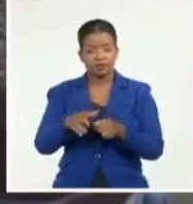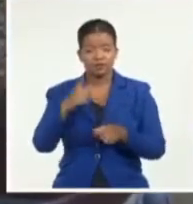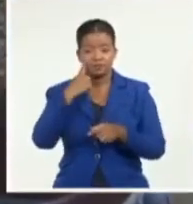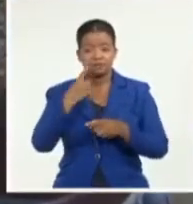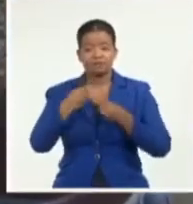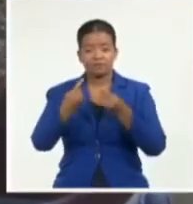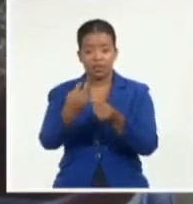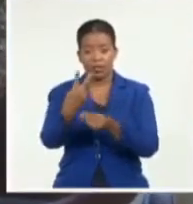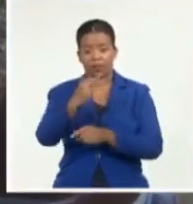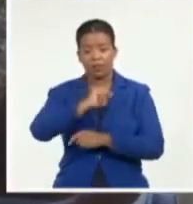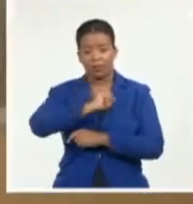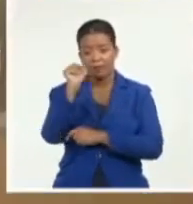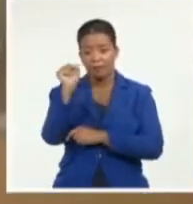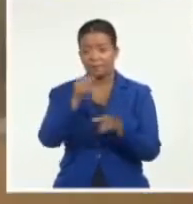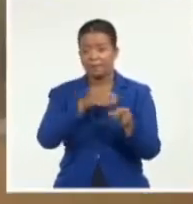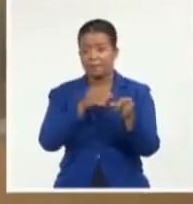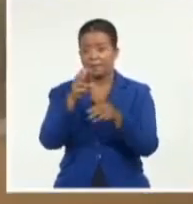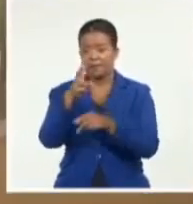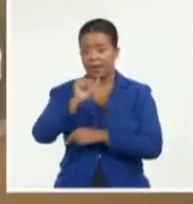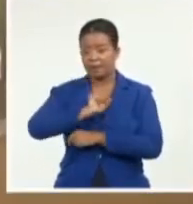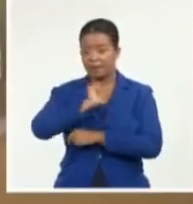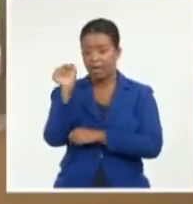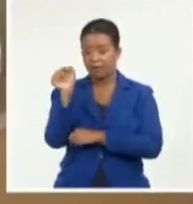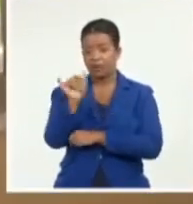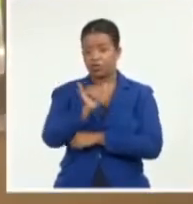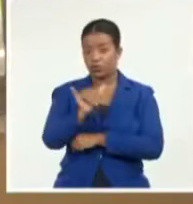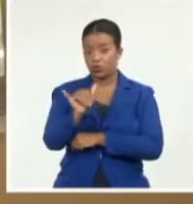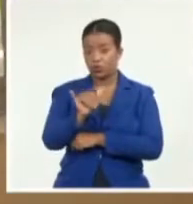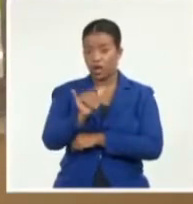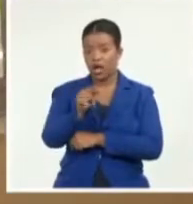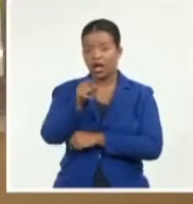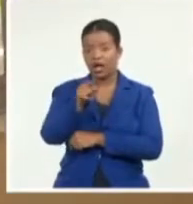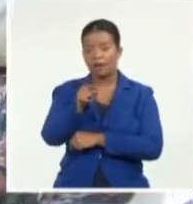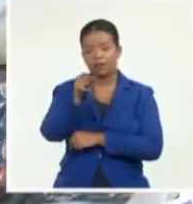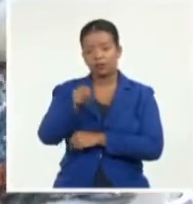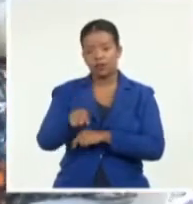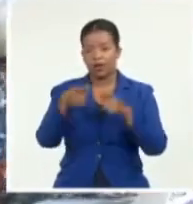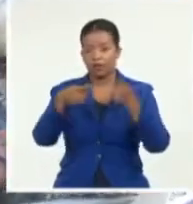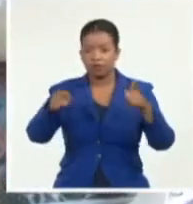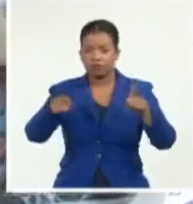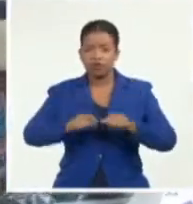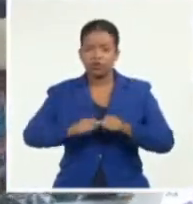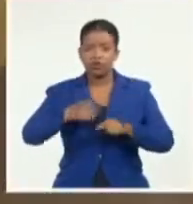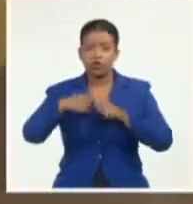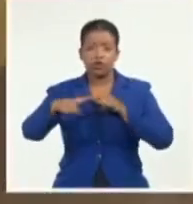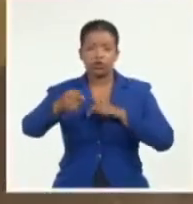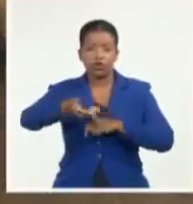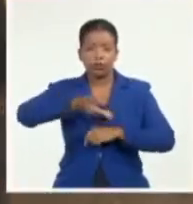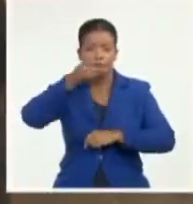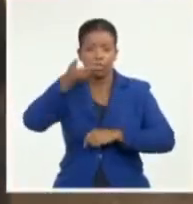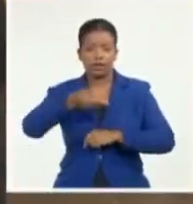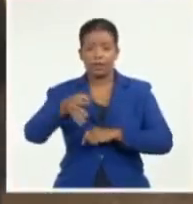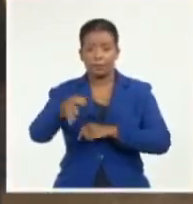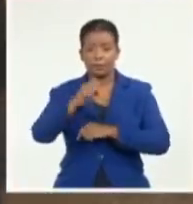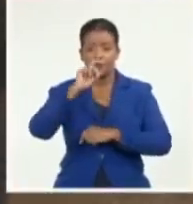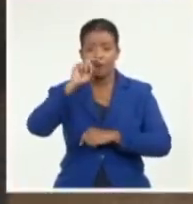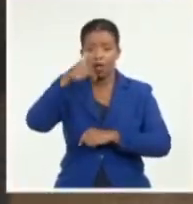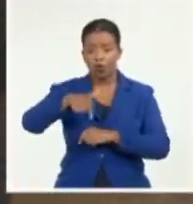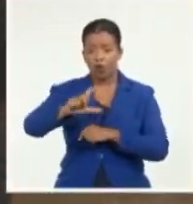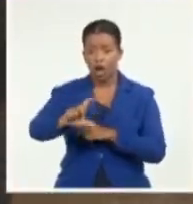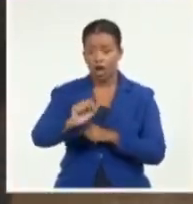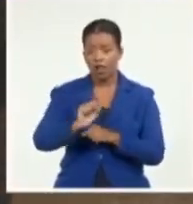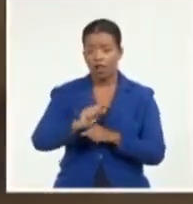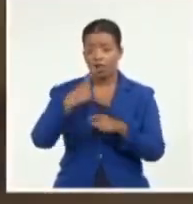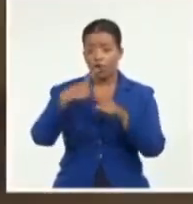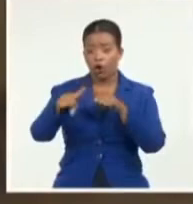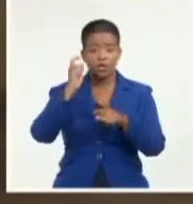menciones y tres premios en iguales condiciones que recayeron en los sonetos de Jesús Díaz Tito del municipio de Jucal, la glosa de Mirca Fuentes